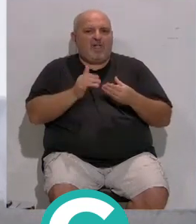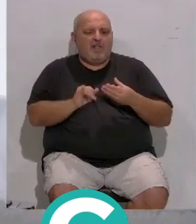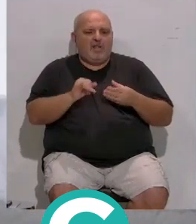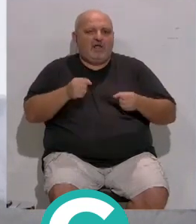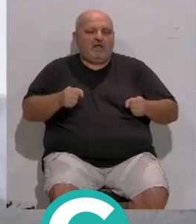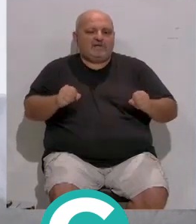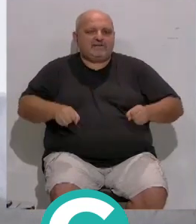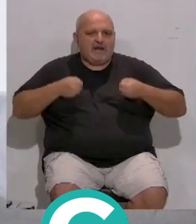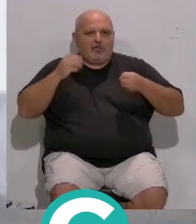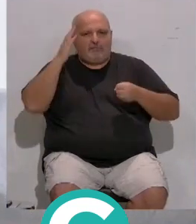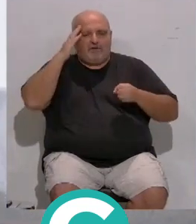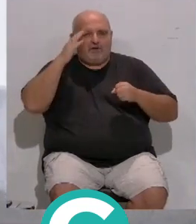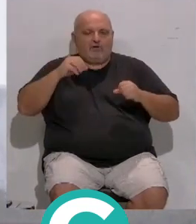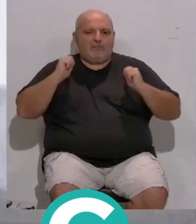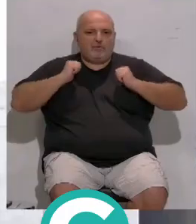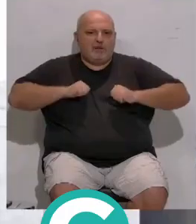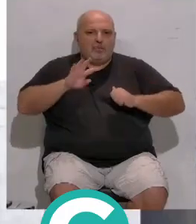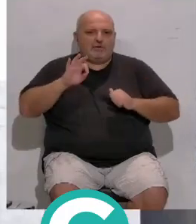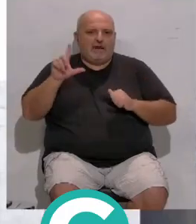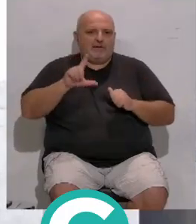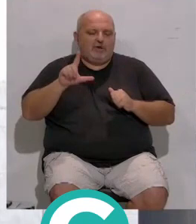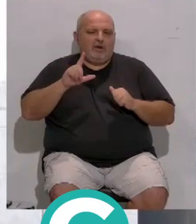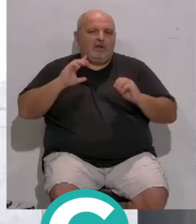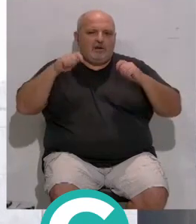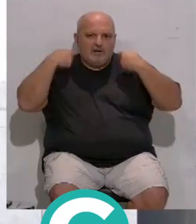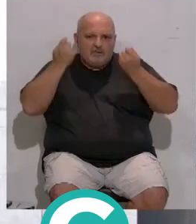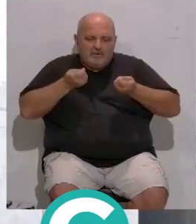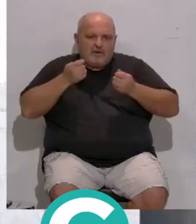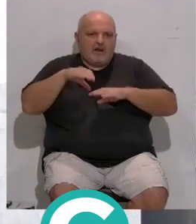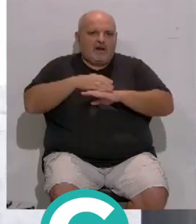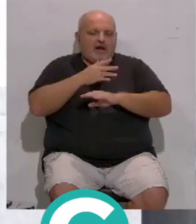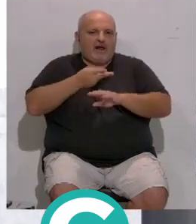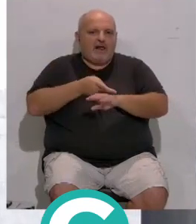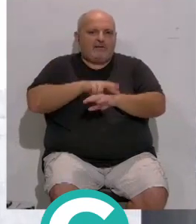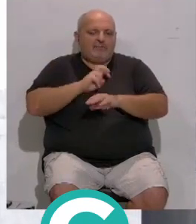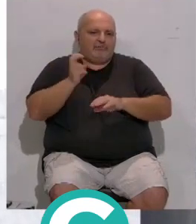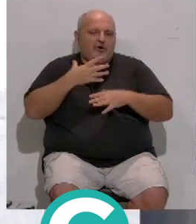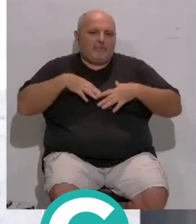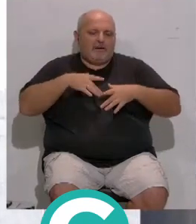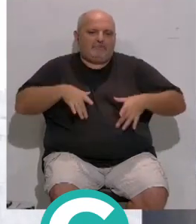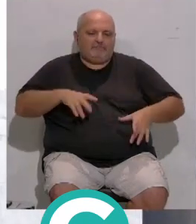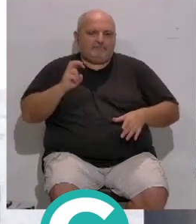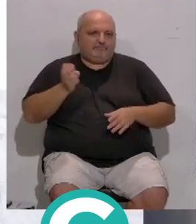saco de dormir... ...mochila de 40 litros... ...impermeables con capuchas... ...calcetines de algodón y ropa interior.